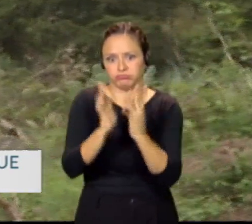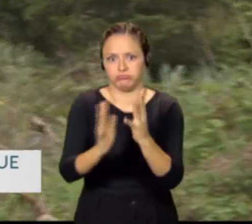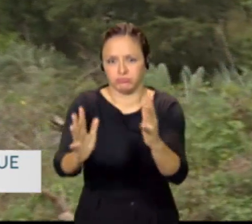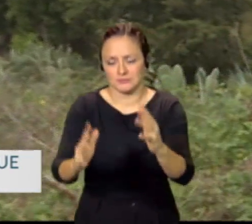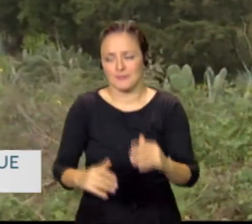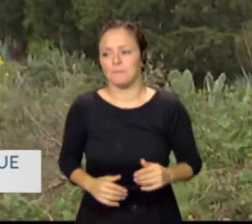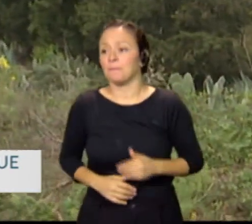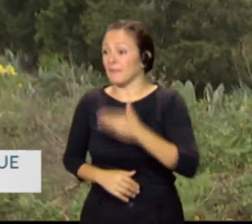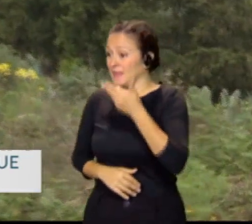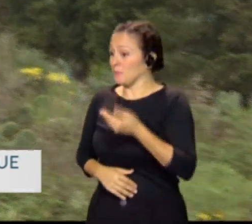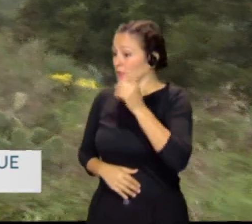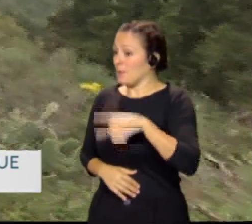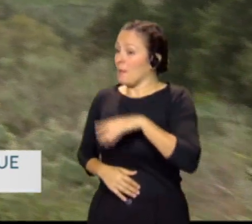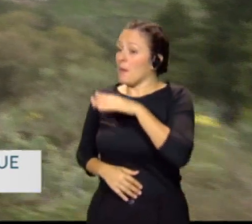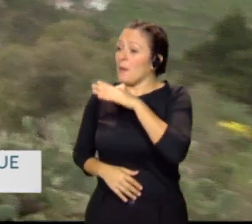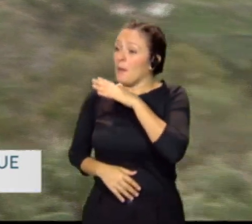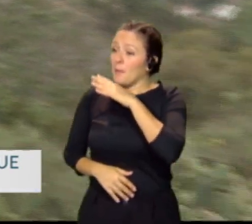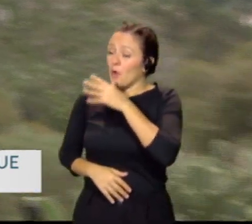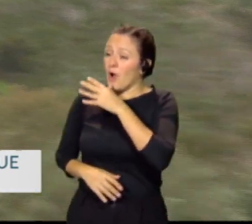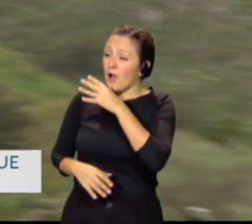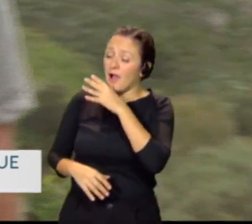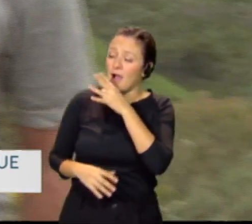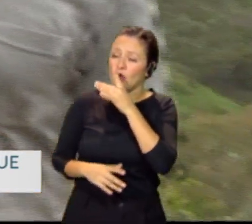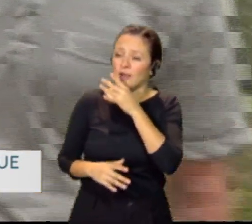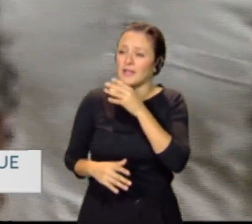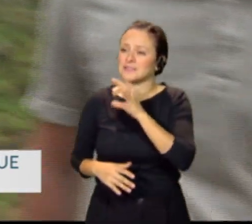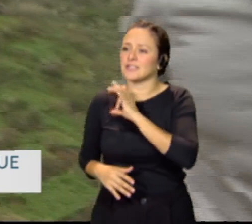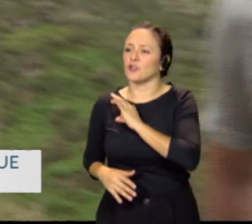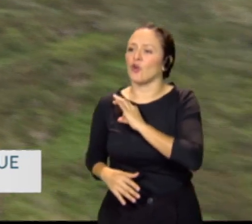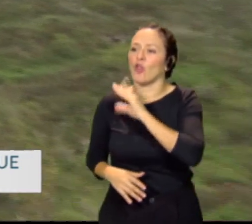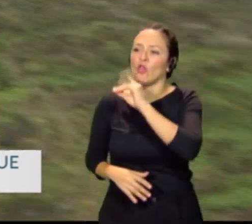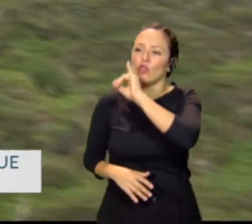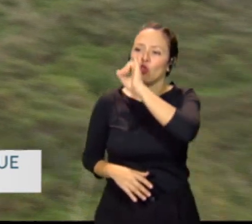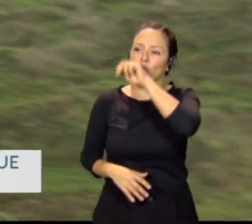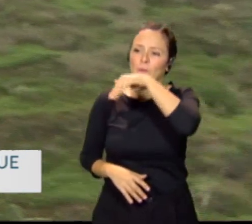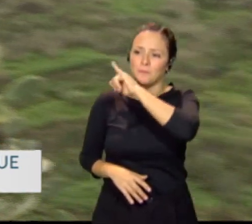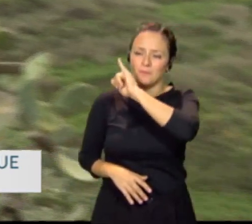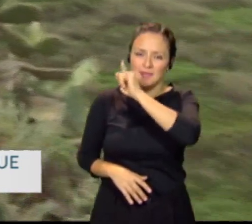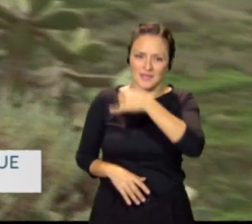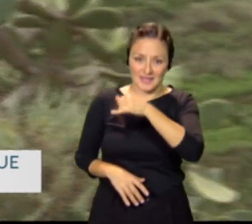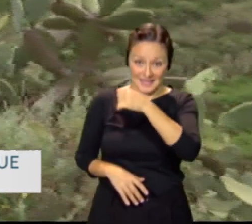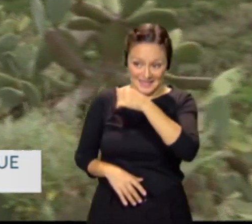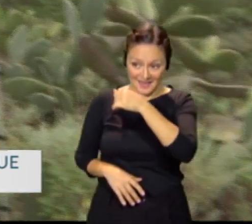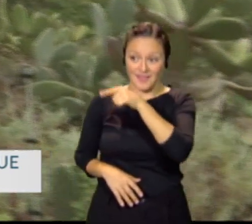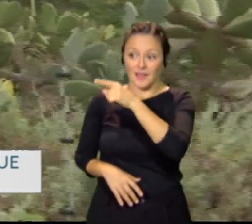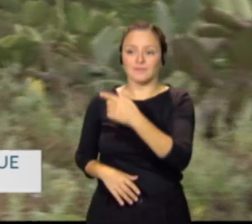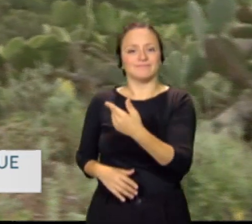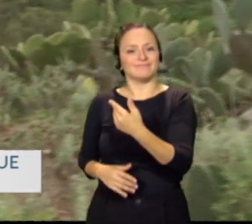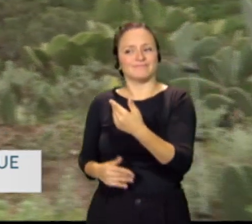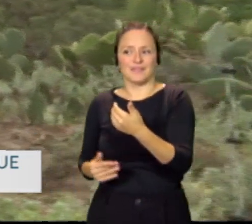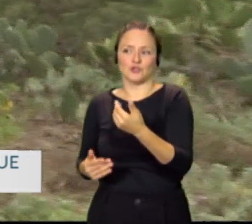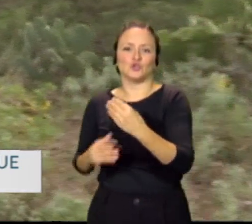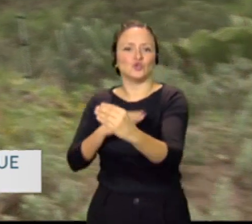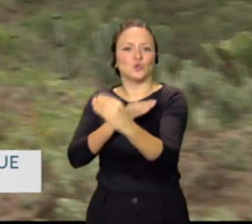también vamos a hablar, porque se encuentra con nosotros Fran Domínguez, que él ha sido el beneficiario de la subvención del Fondo